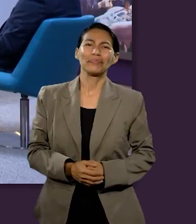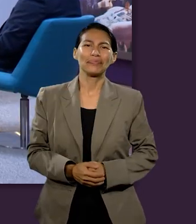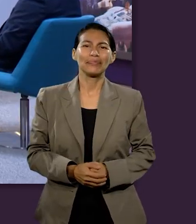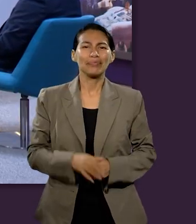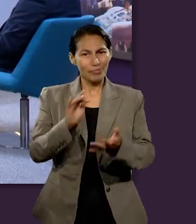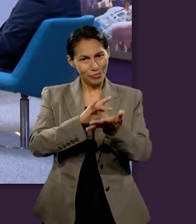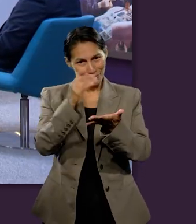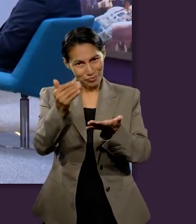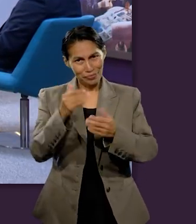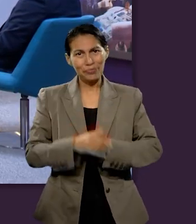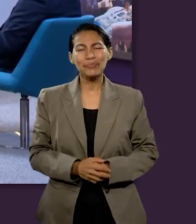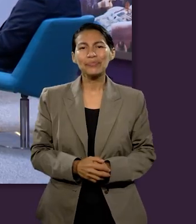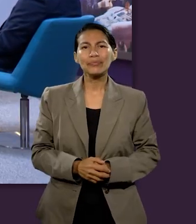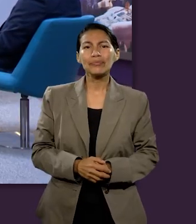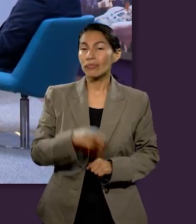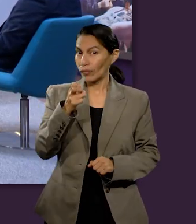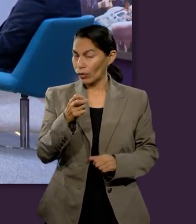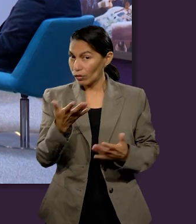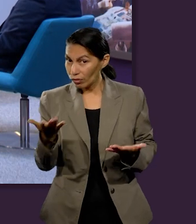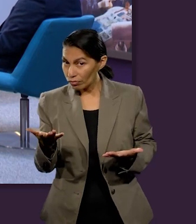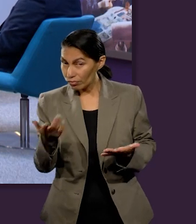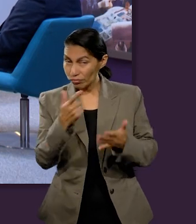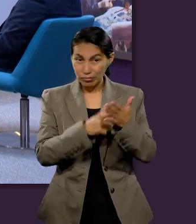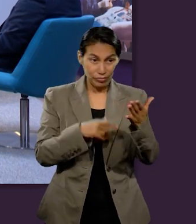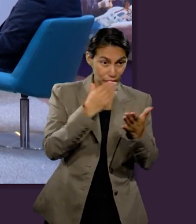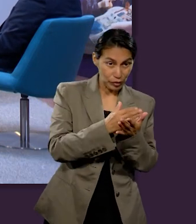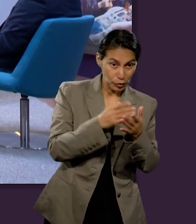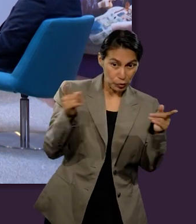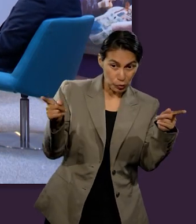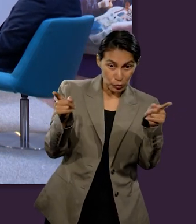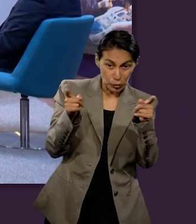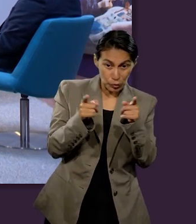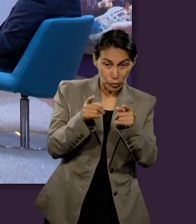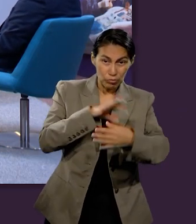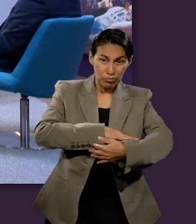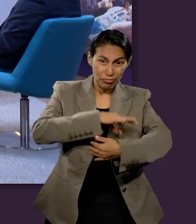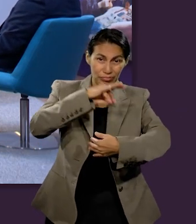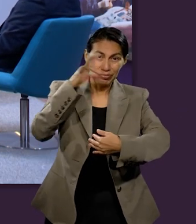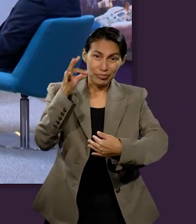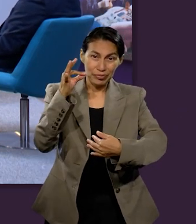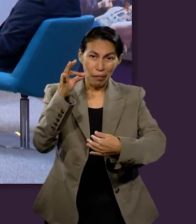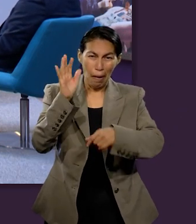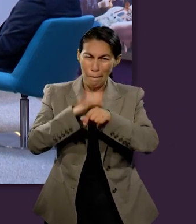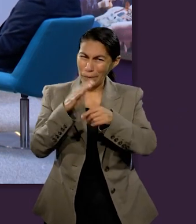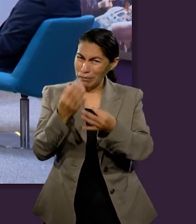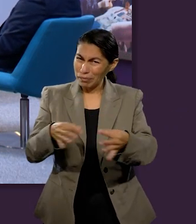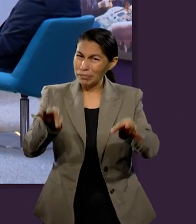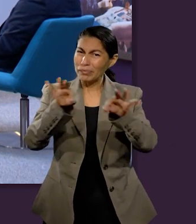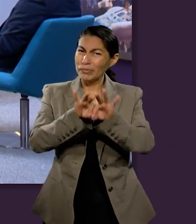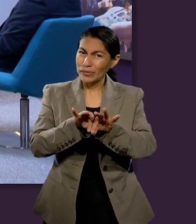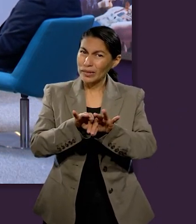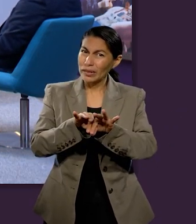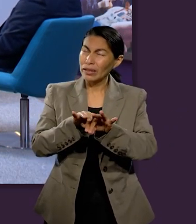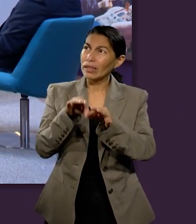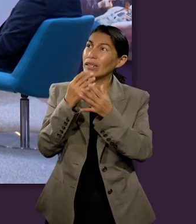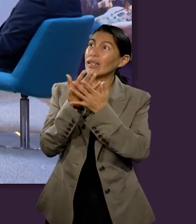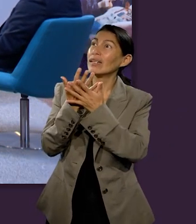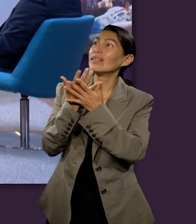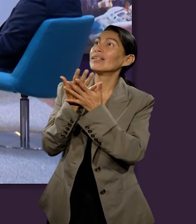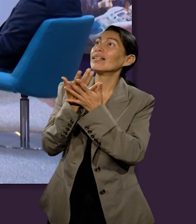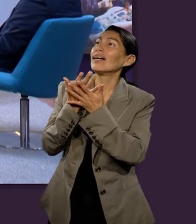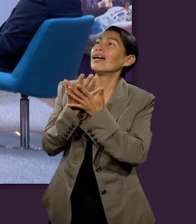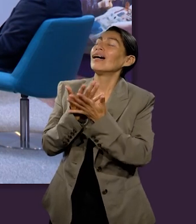muchas gracias entonces de toda esta lección podemos extraer que lo más importante es conservar la